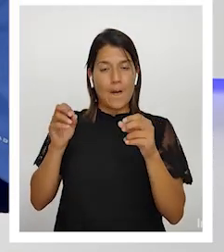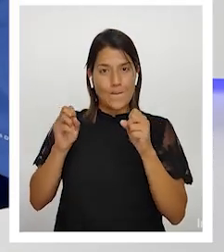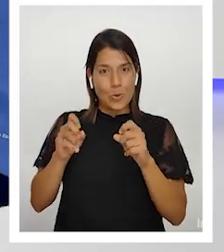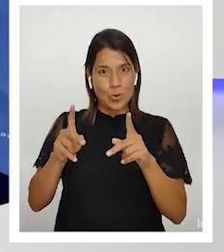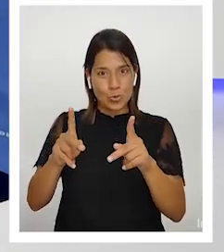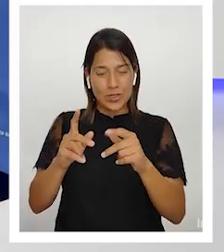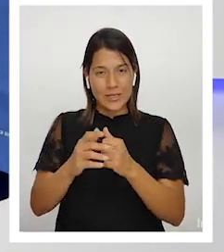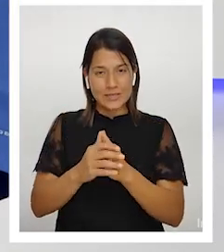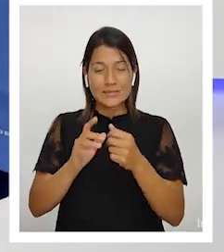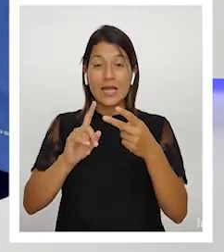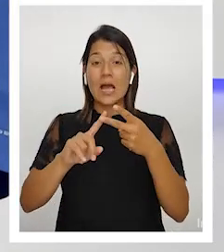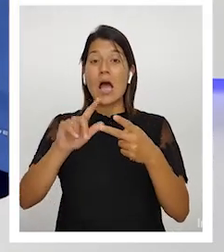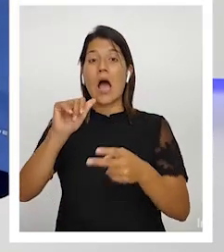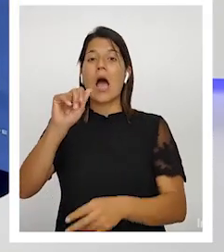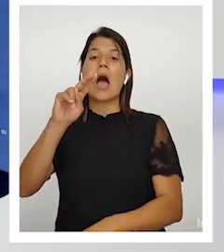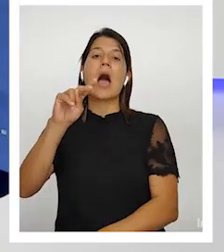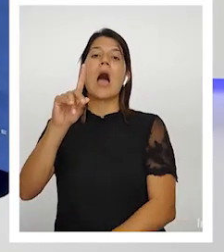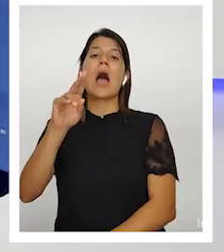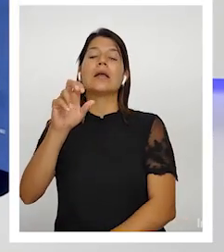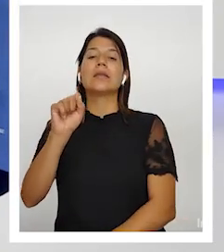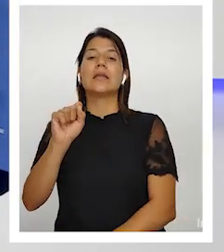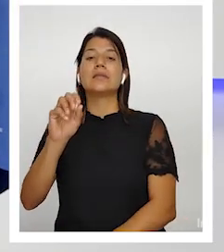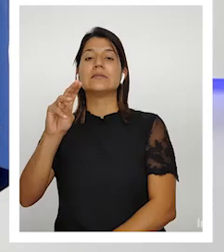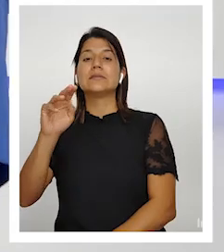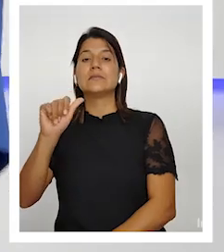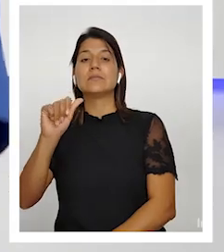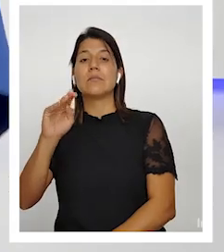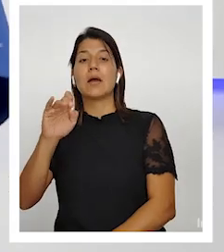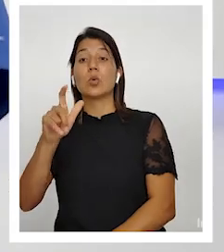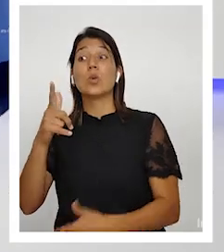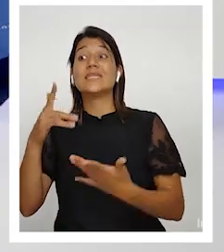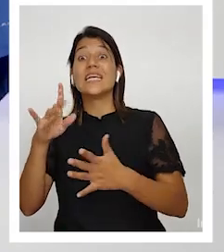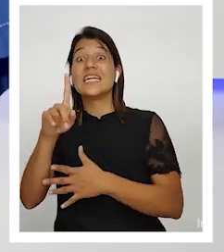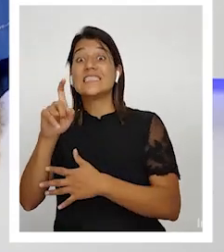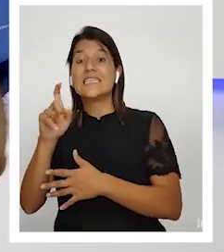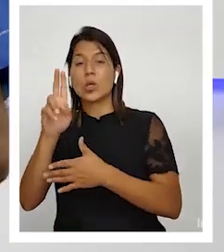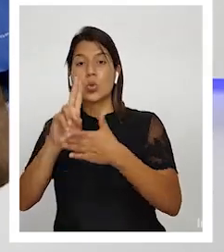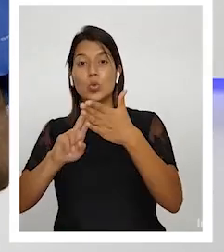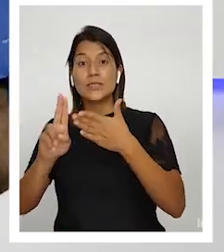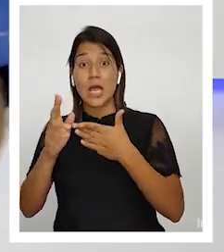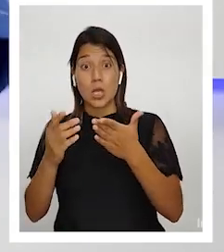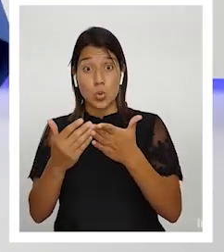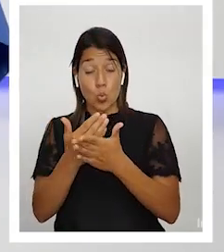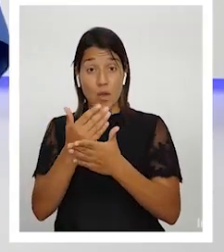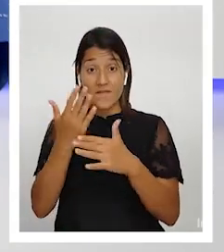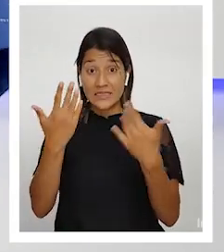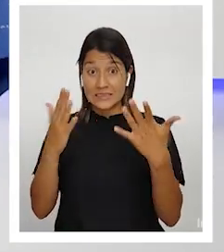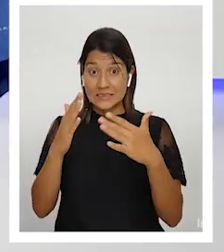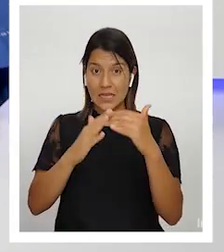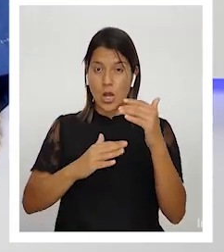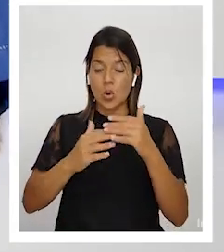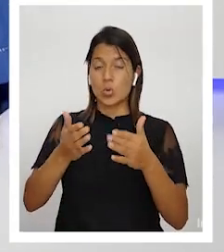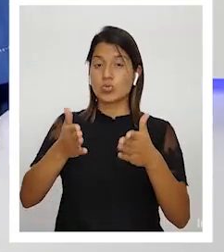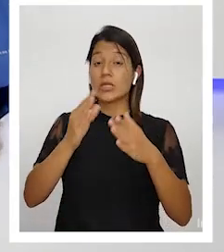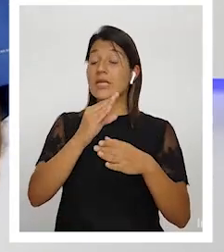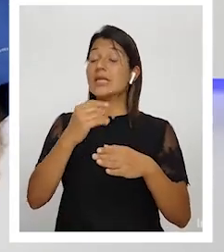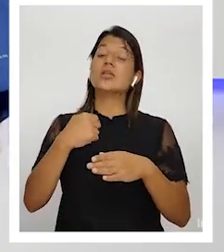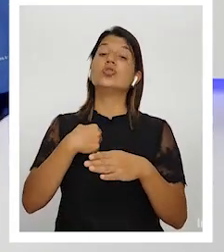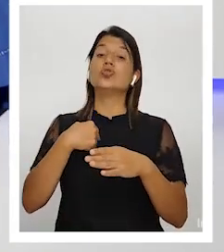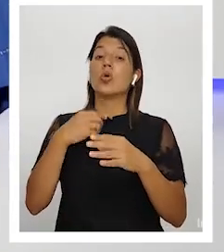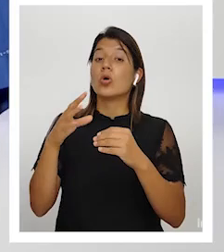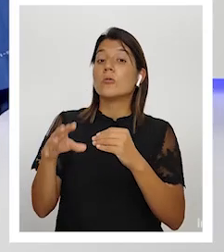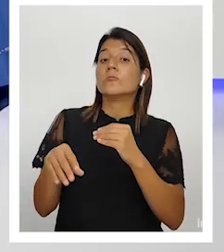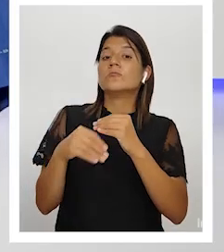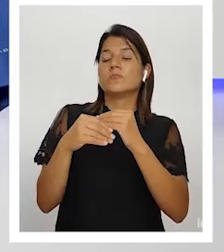lleva 100 universidades nuevas construidas y yo le añadiría a estas experiencias que son